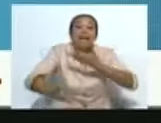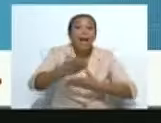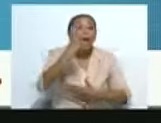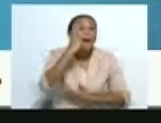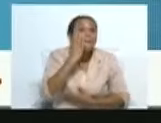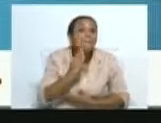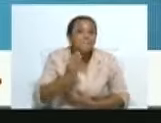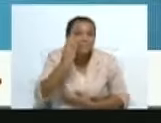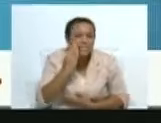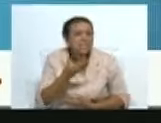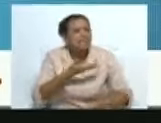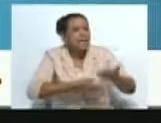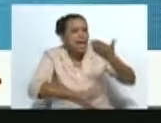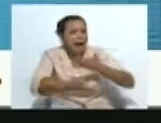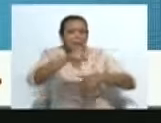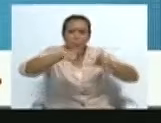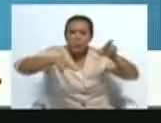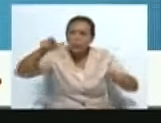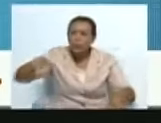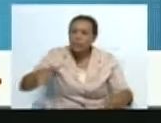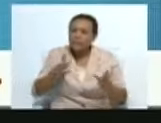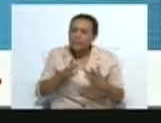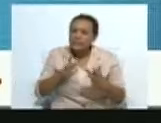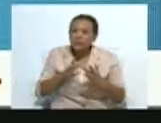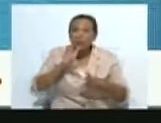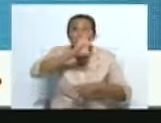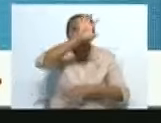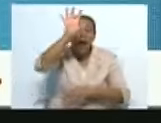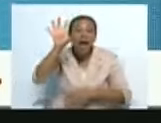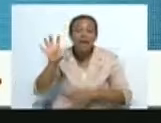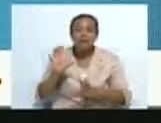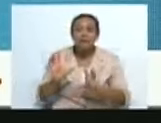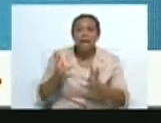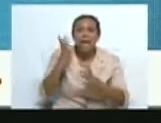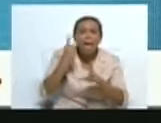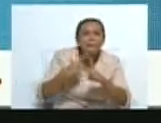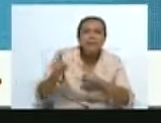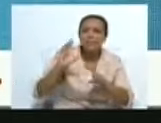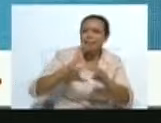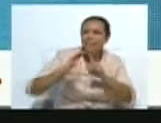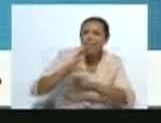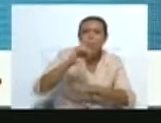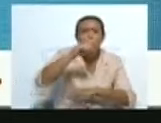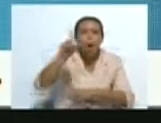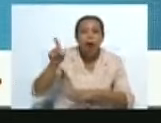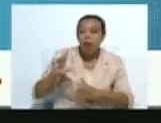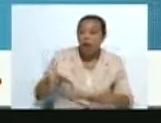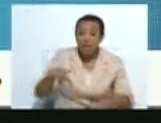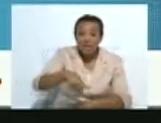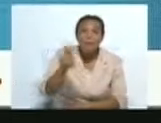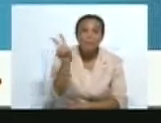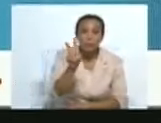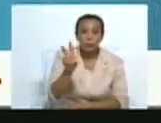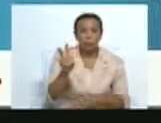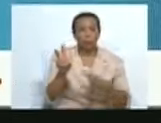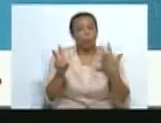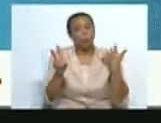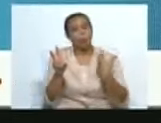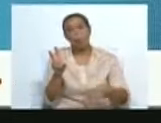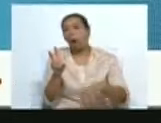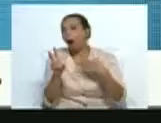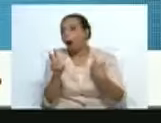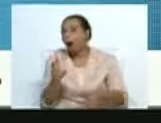esta troca entre tantos países diferentes y también aquí en ese lugar, en Venezuela, que